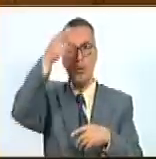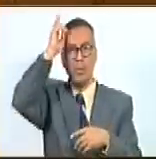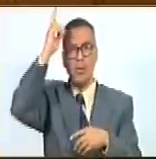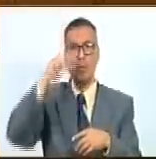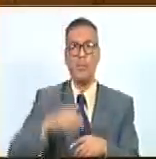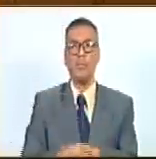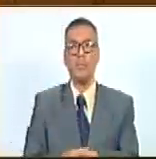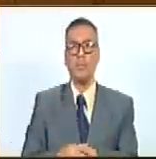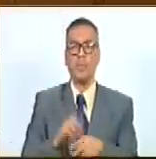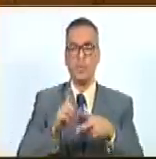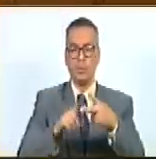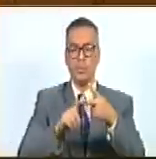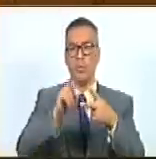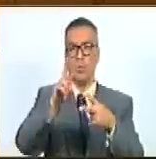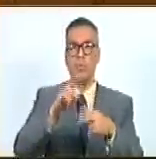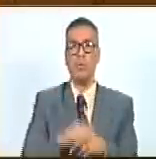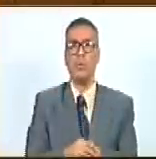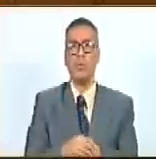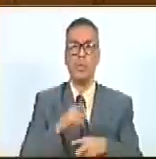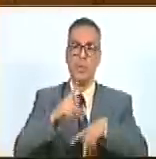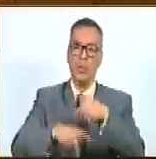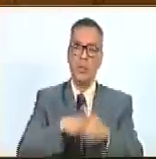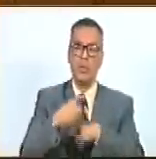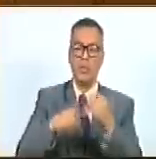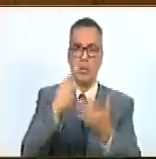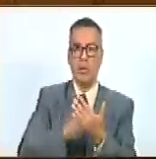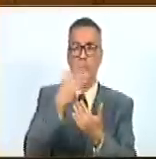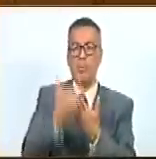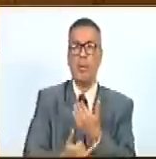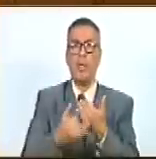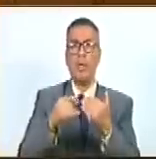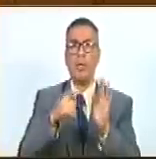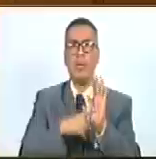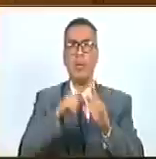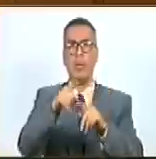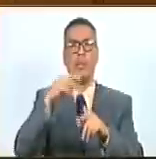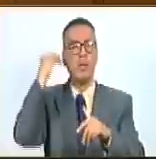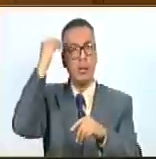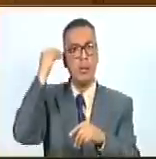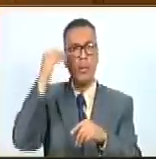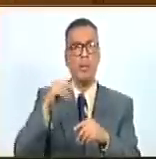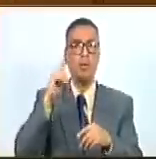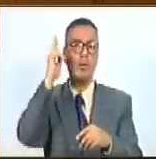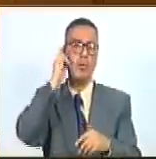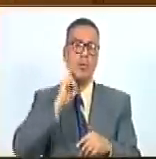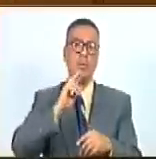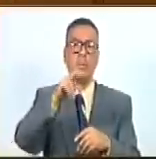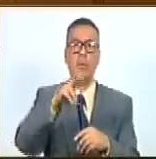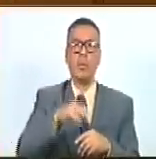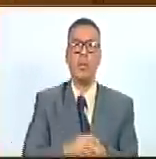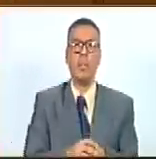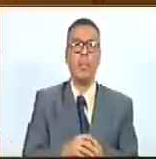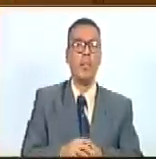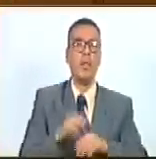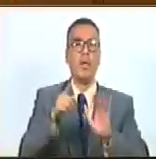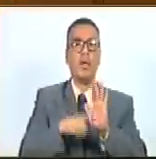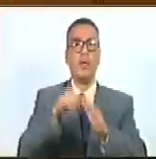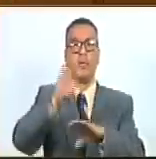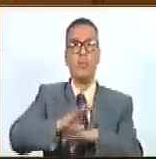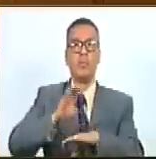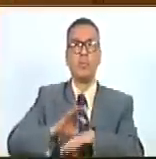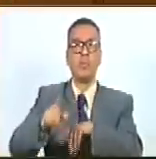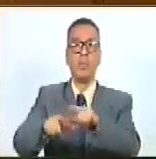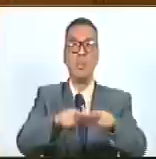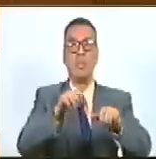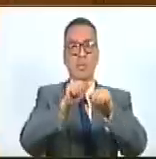segundo desarrollar planes y programas dirigidos a promover el pensamiento bolivariano en los centros educativos